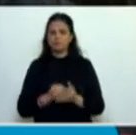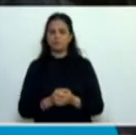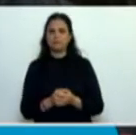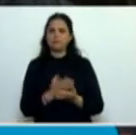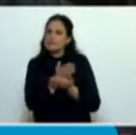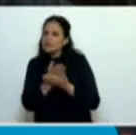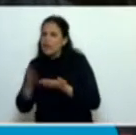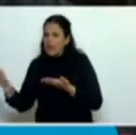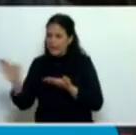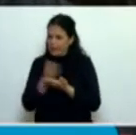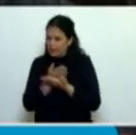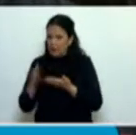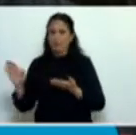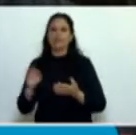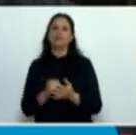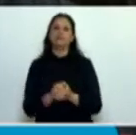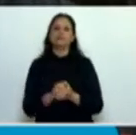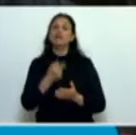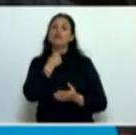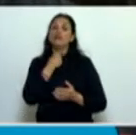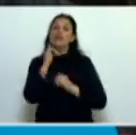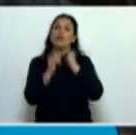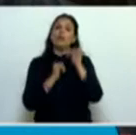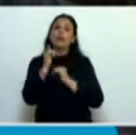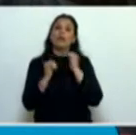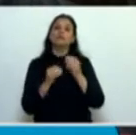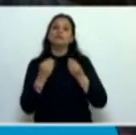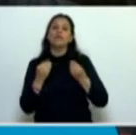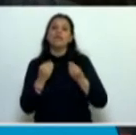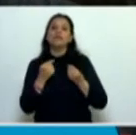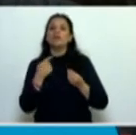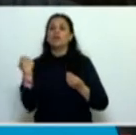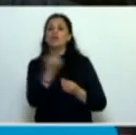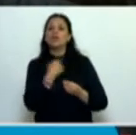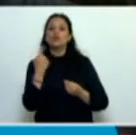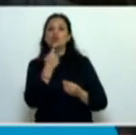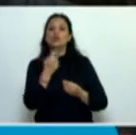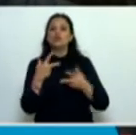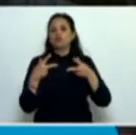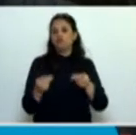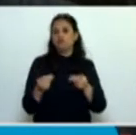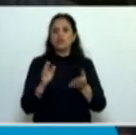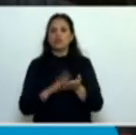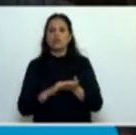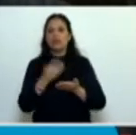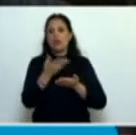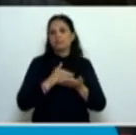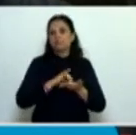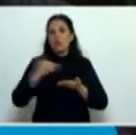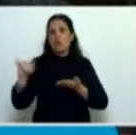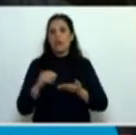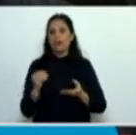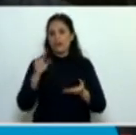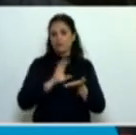más allá de estos conceptos generales, quiero argumentar por qué no vamos a acompañar esta cuenta de inversión, y no la vamos a acompañar porque en el